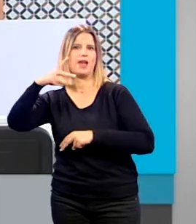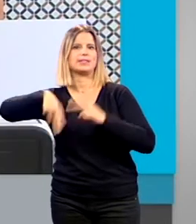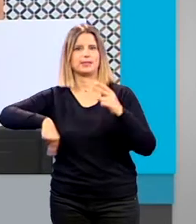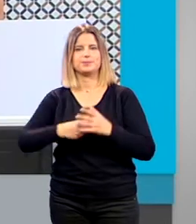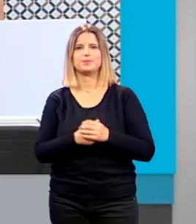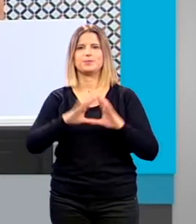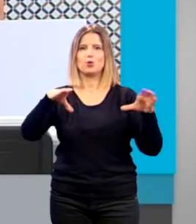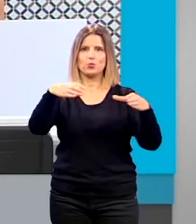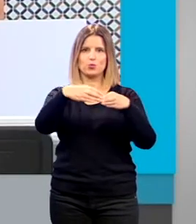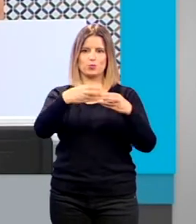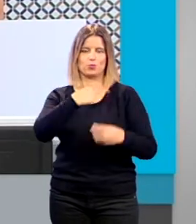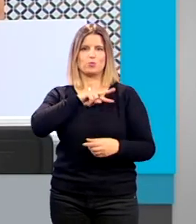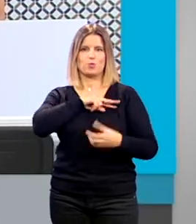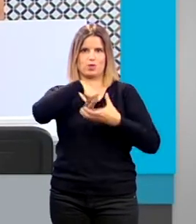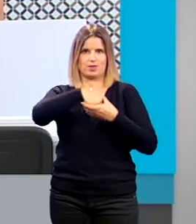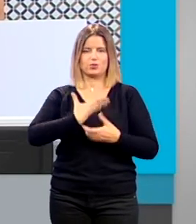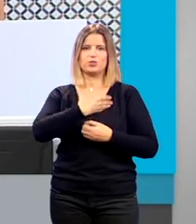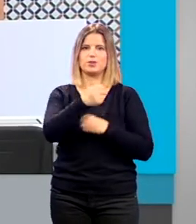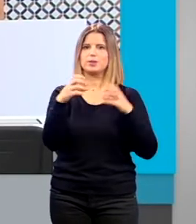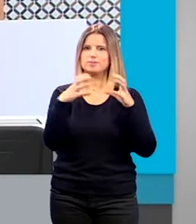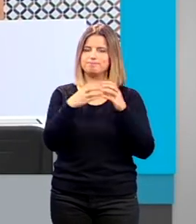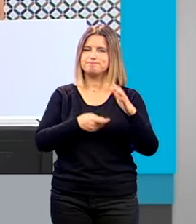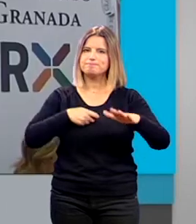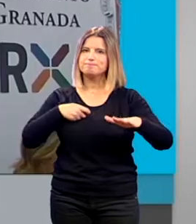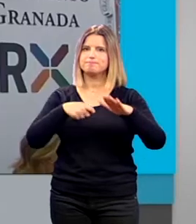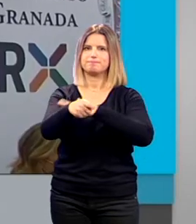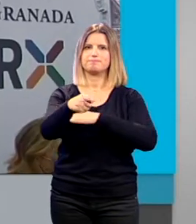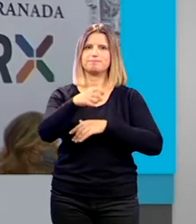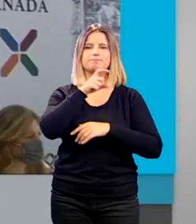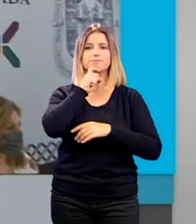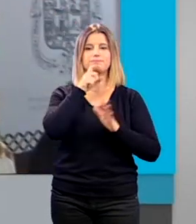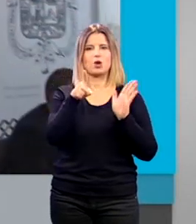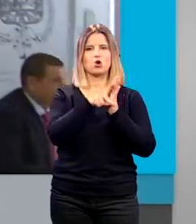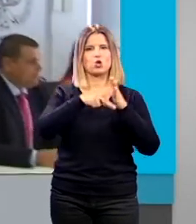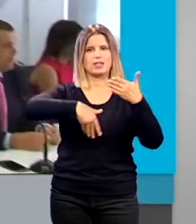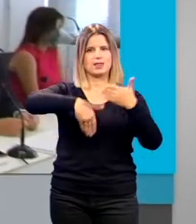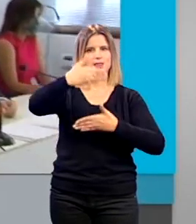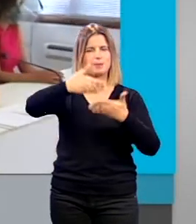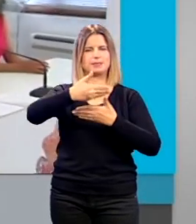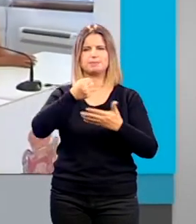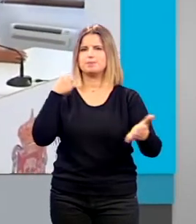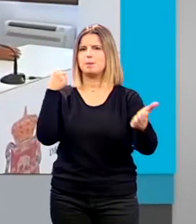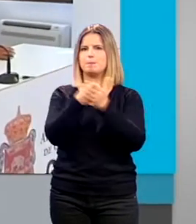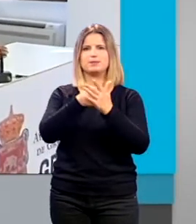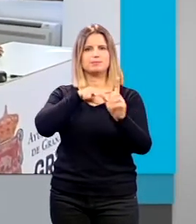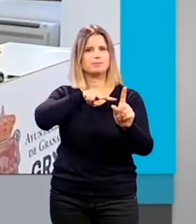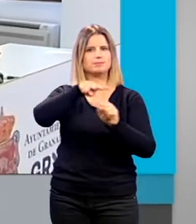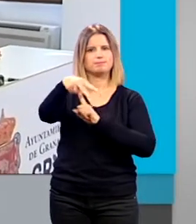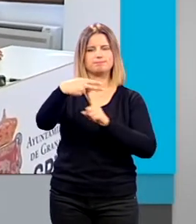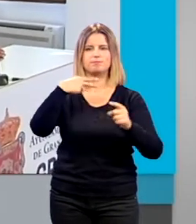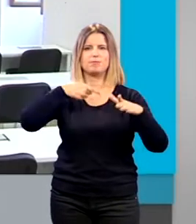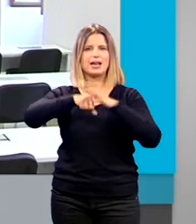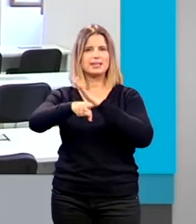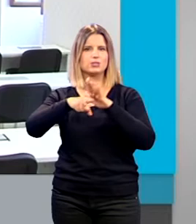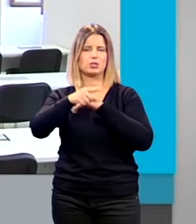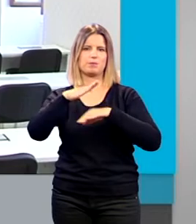El grupo municipal de Vox en el Ayuntamiento de Granada ha solicitado a través de una nota de prensa máxima claridad y transparencia en las gestiones